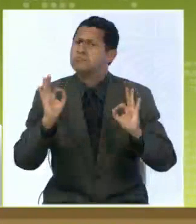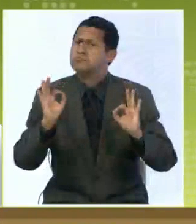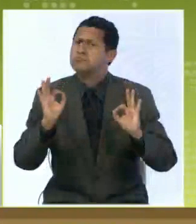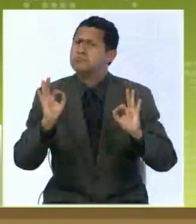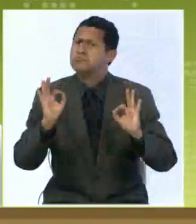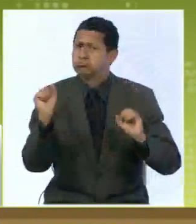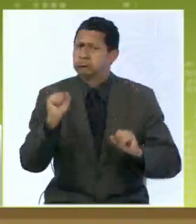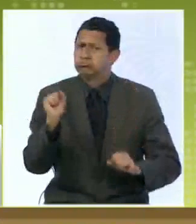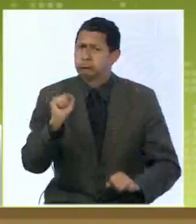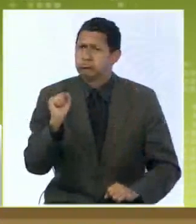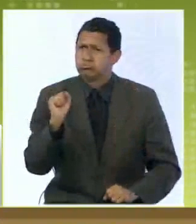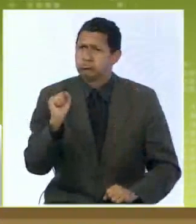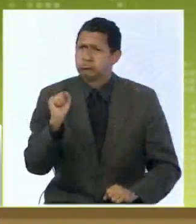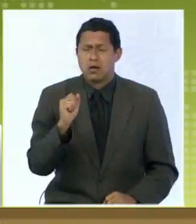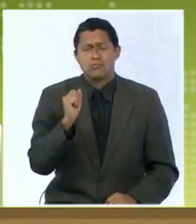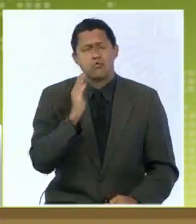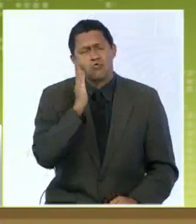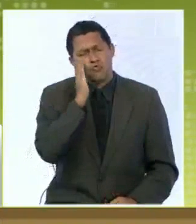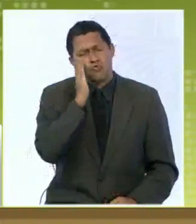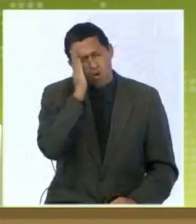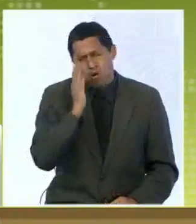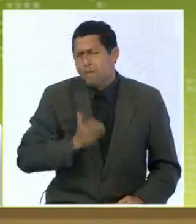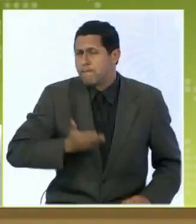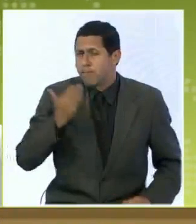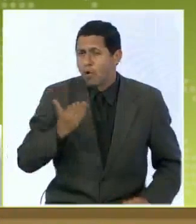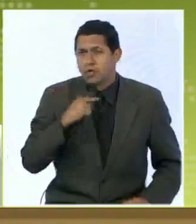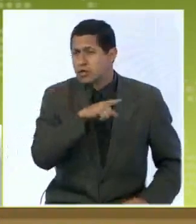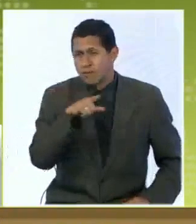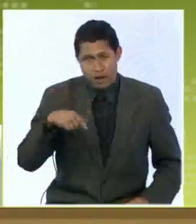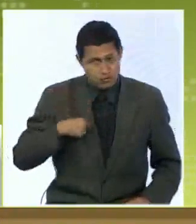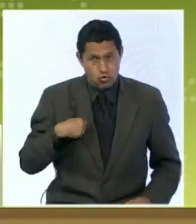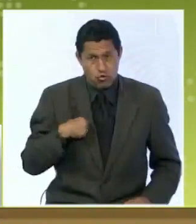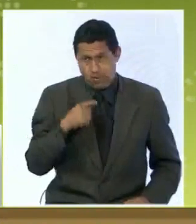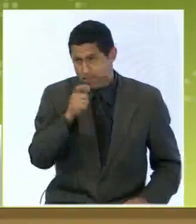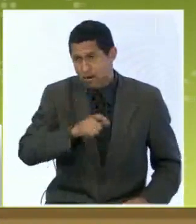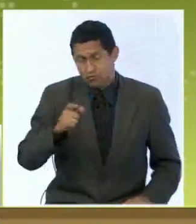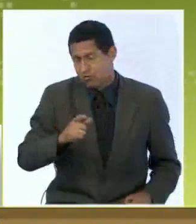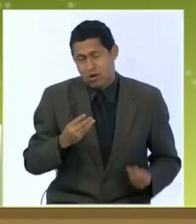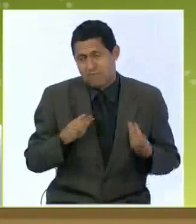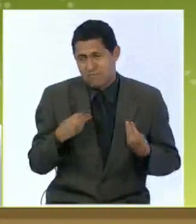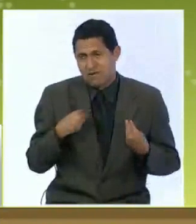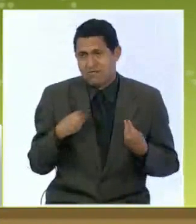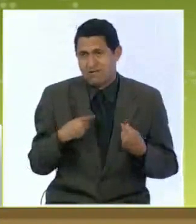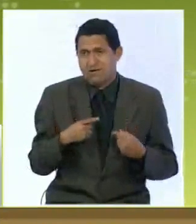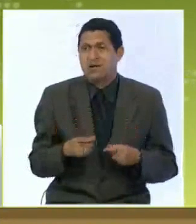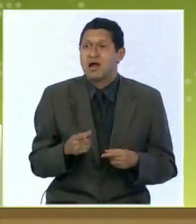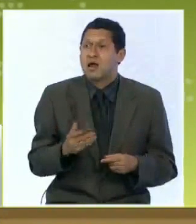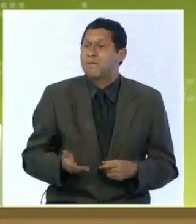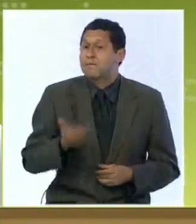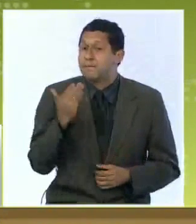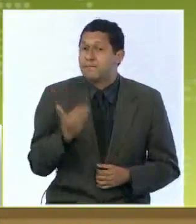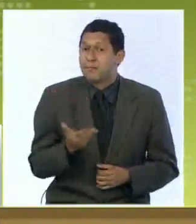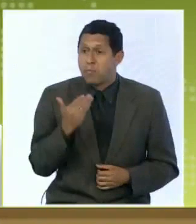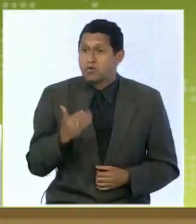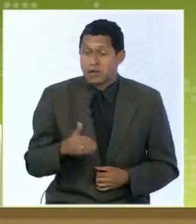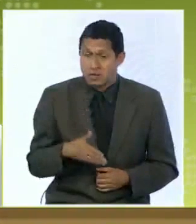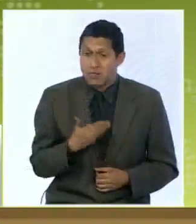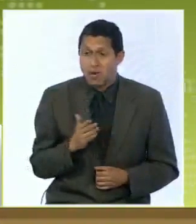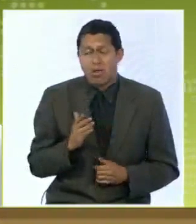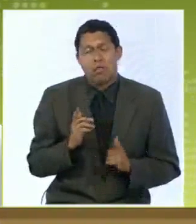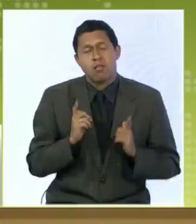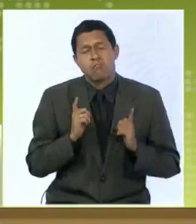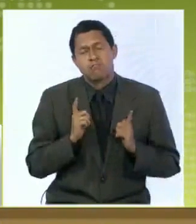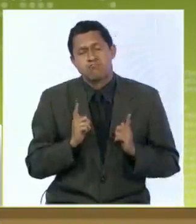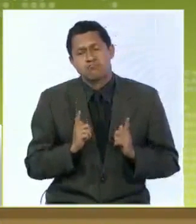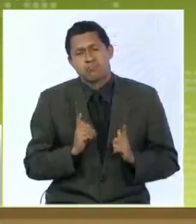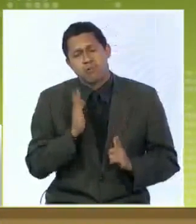la parte del descanso, el sueño es fundamental para todo ser viviente y para el ser humano es indispensable para poder descansar y